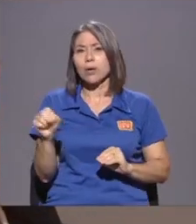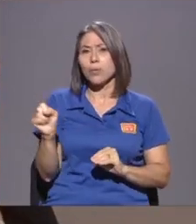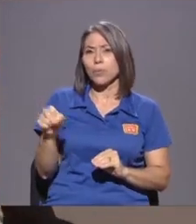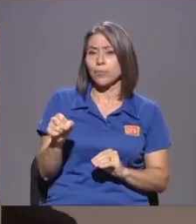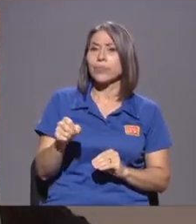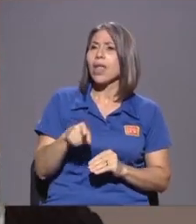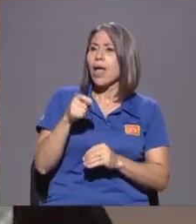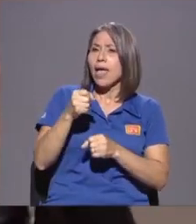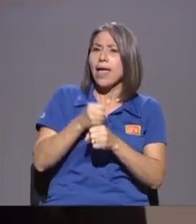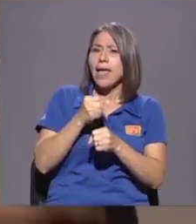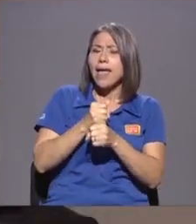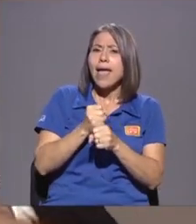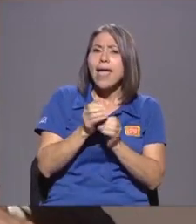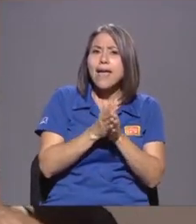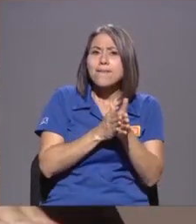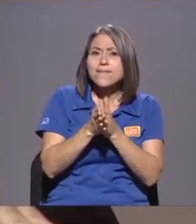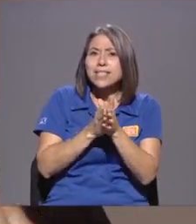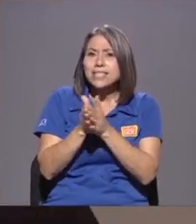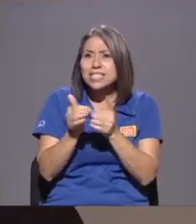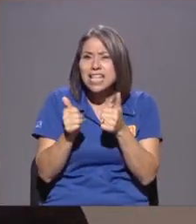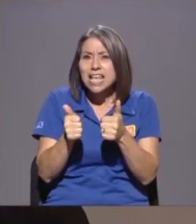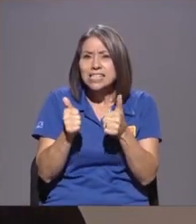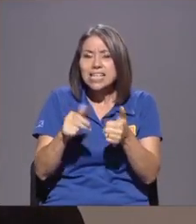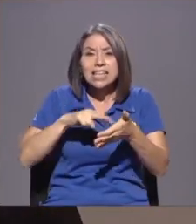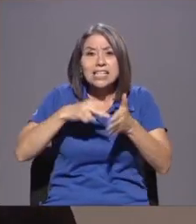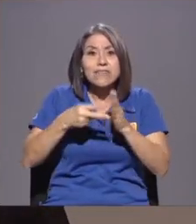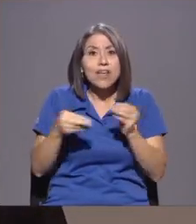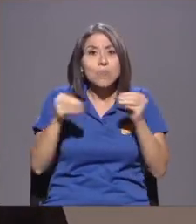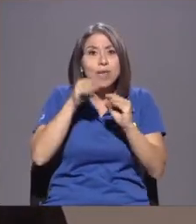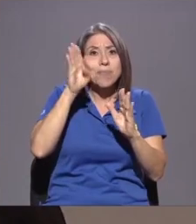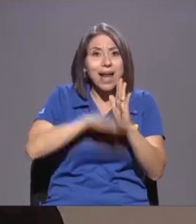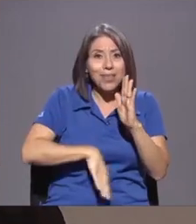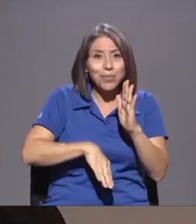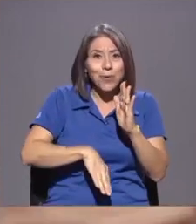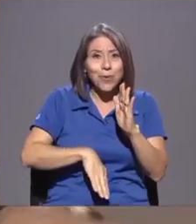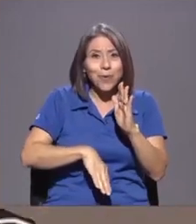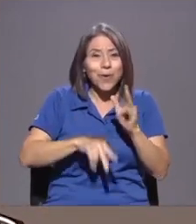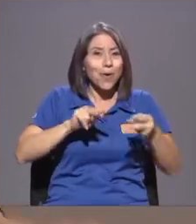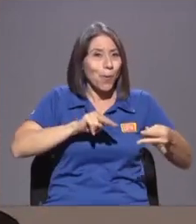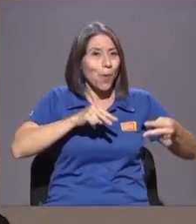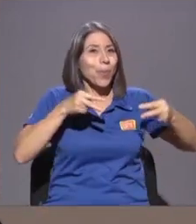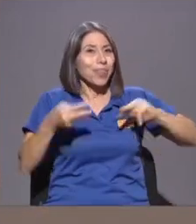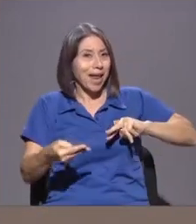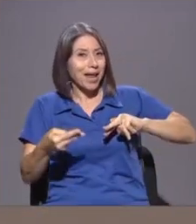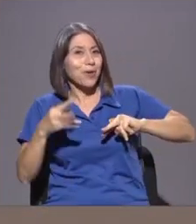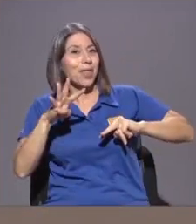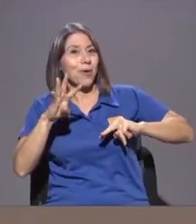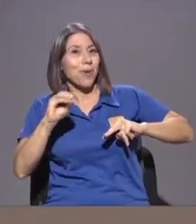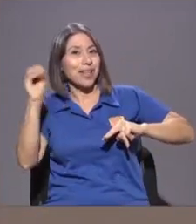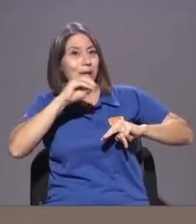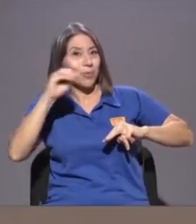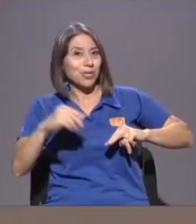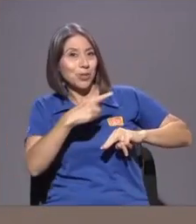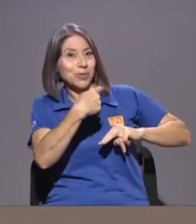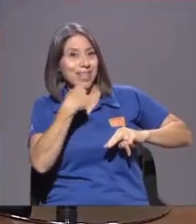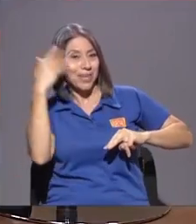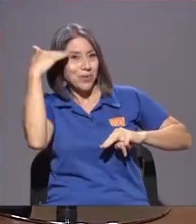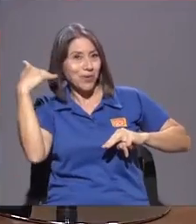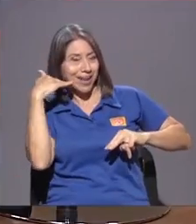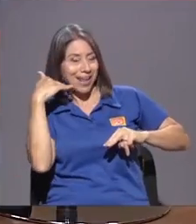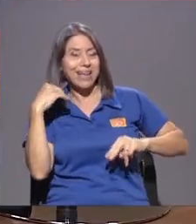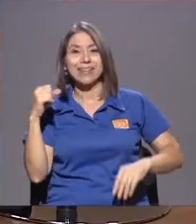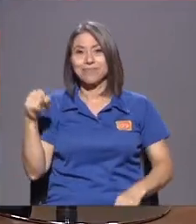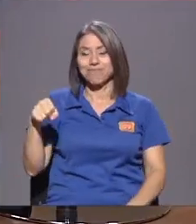Eficiencia Lo que quiere Decir Es Más Barato Es Lo contrario Del 40% Que Don José Rafael Mencionó Adelante